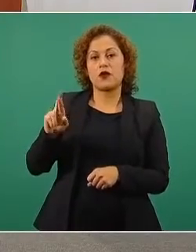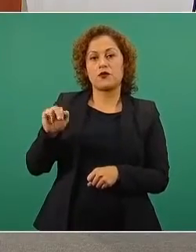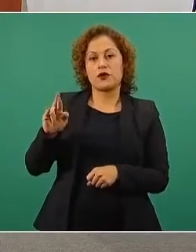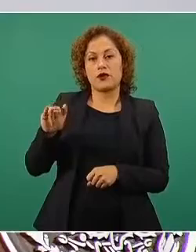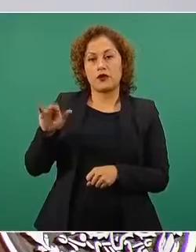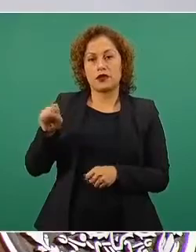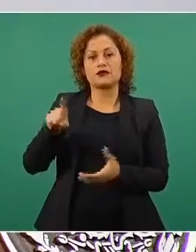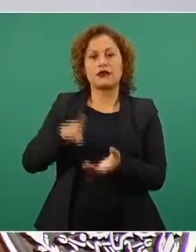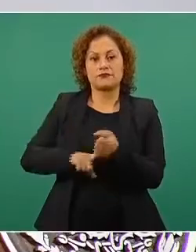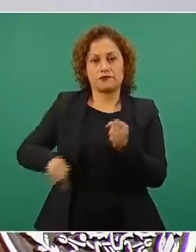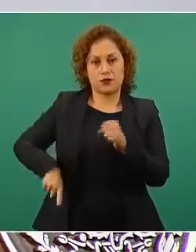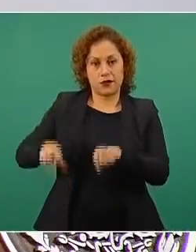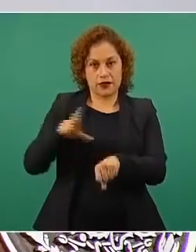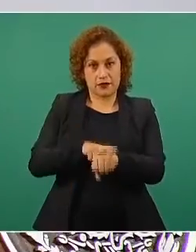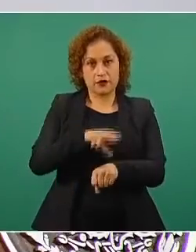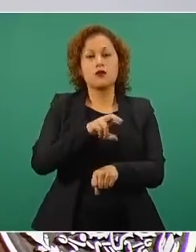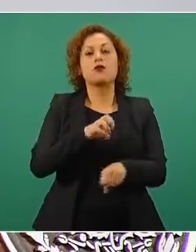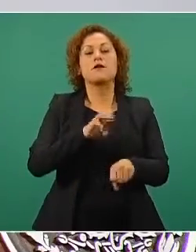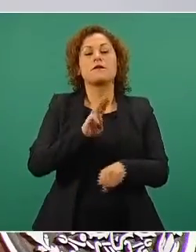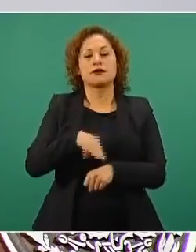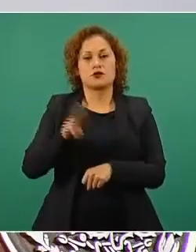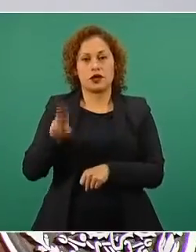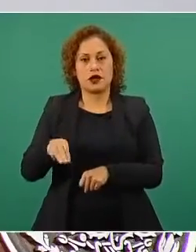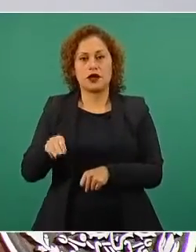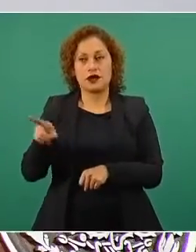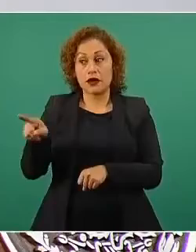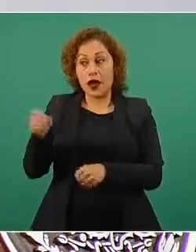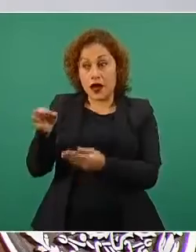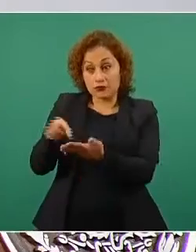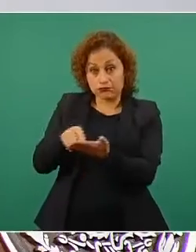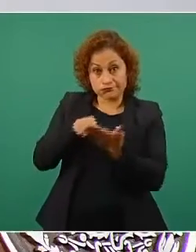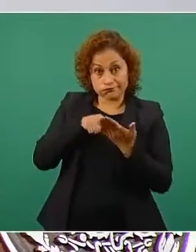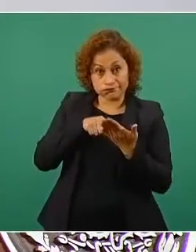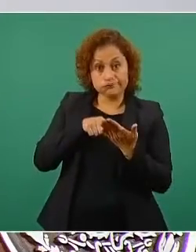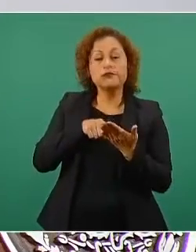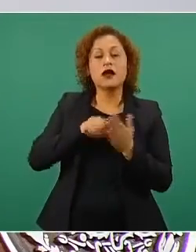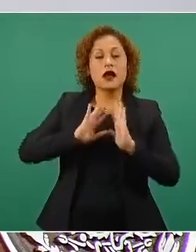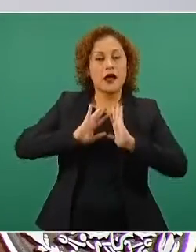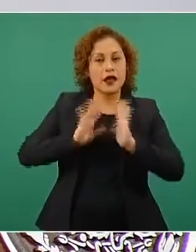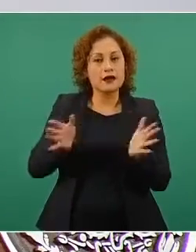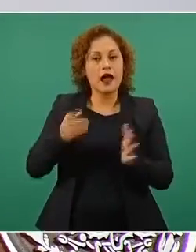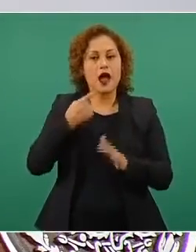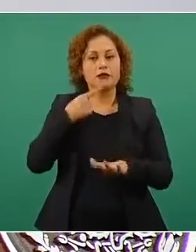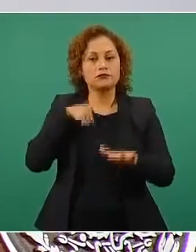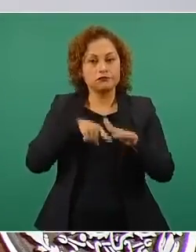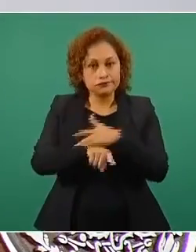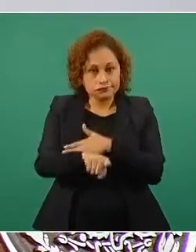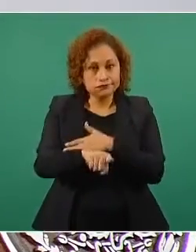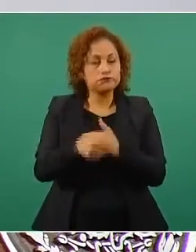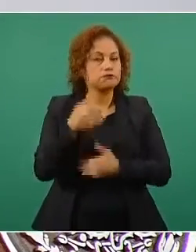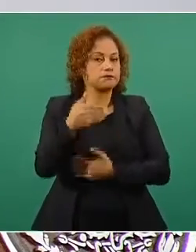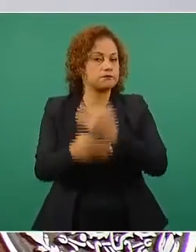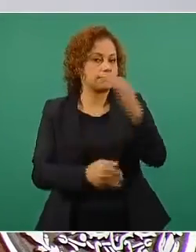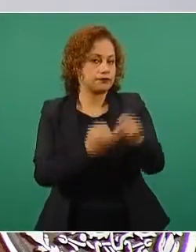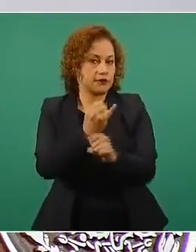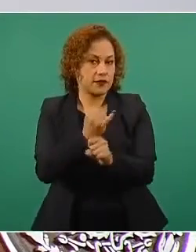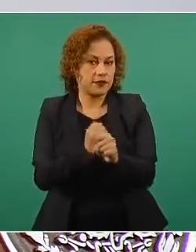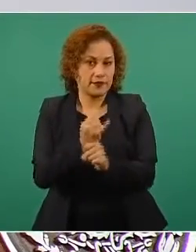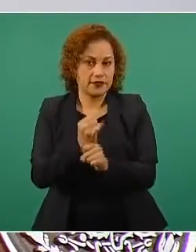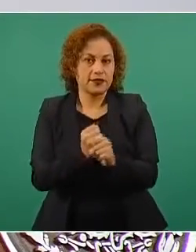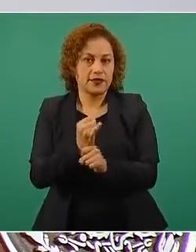Entonces, ya se levantó pues la denuncia correspondiente y está en investigación y en tanto